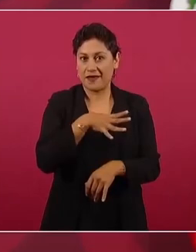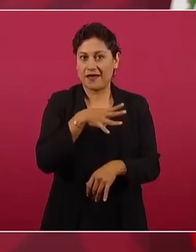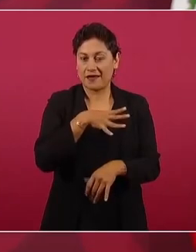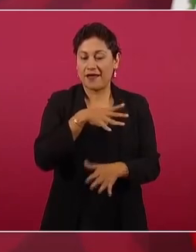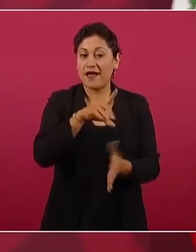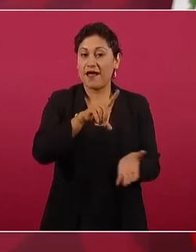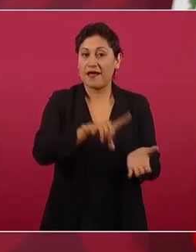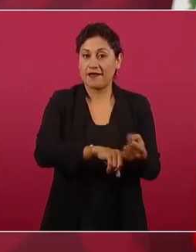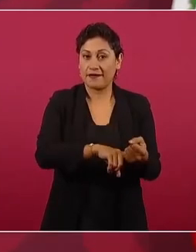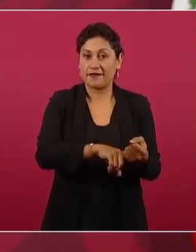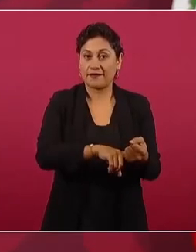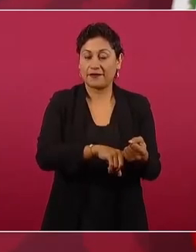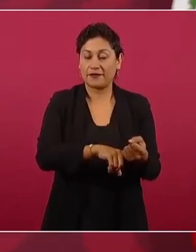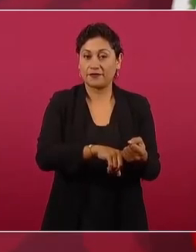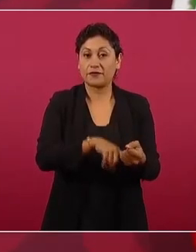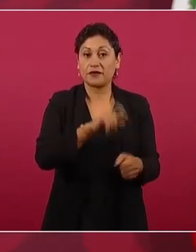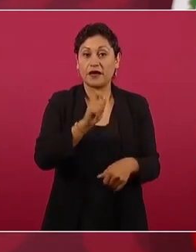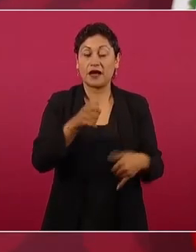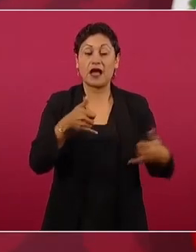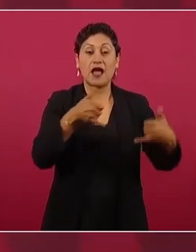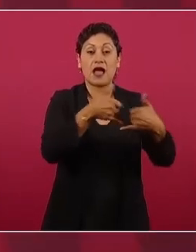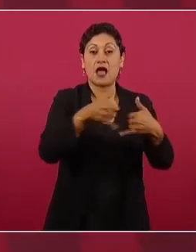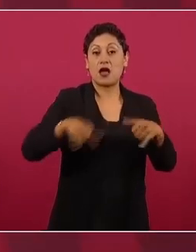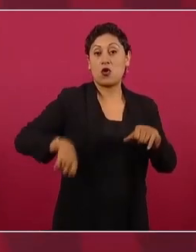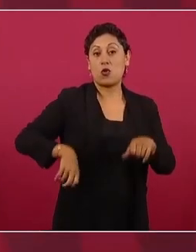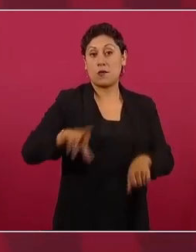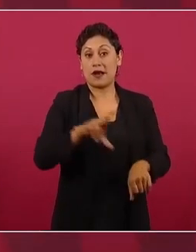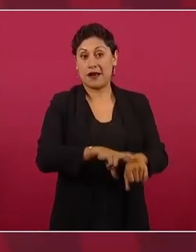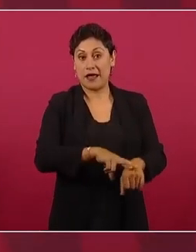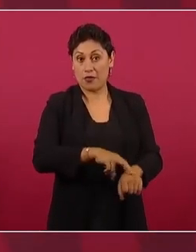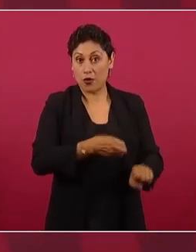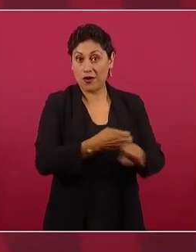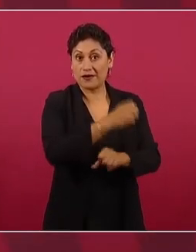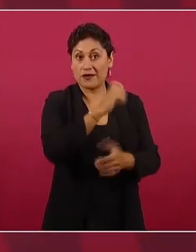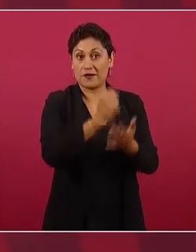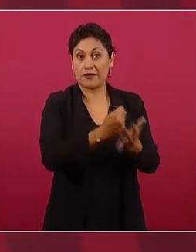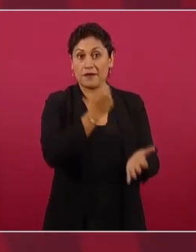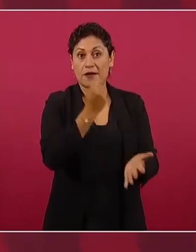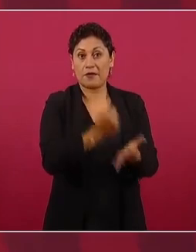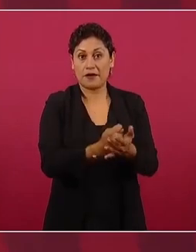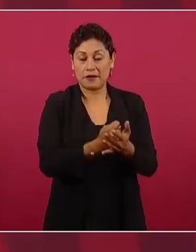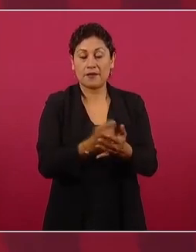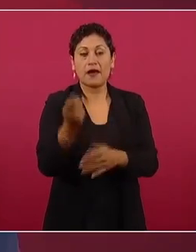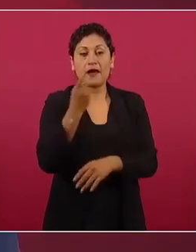el gobernador de Tamaulipas y le dice gracias,